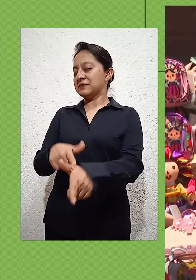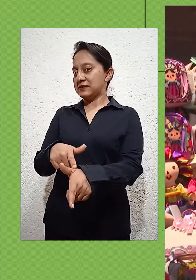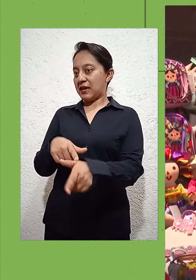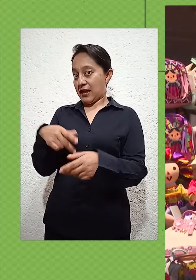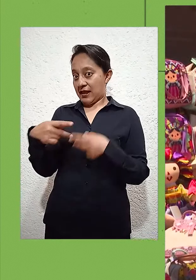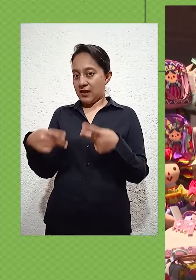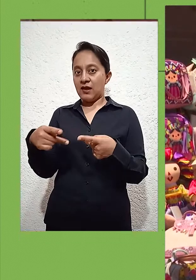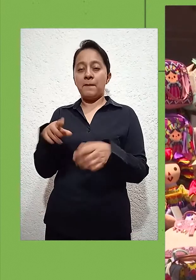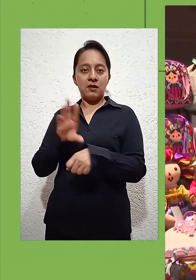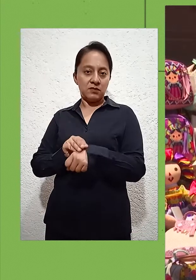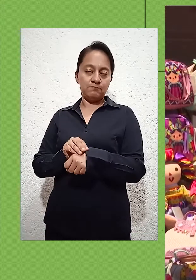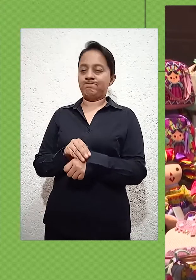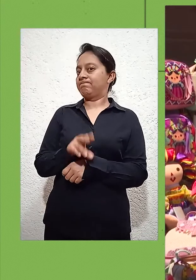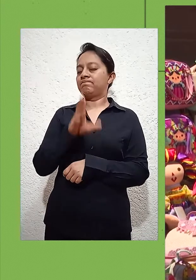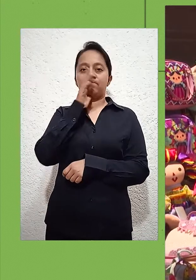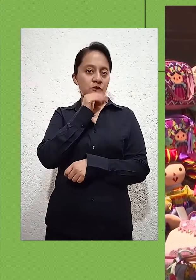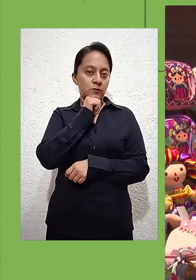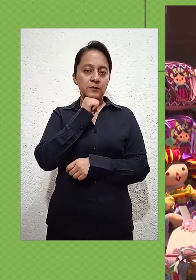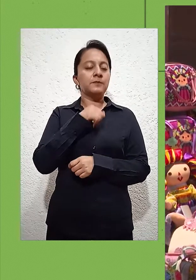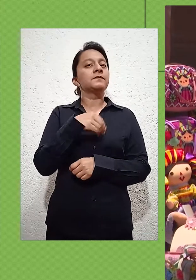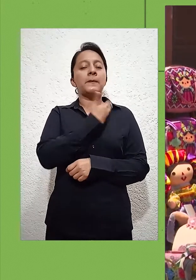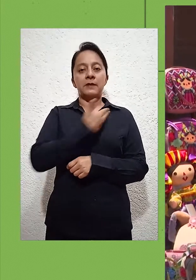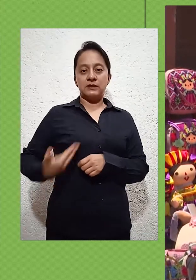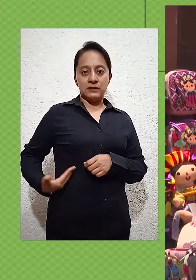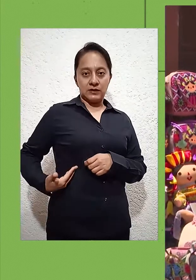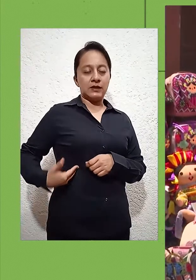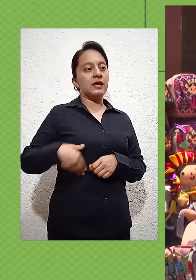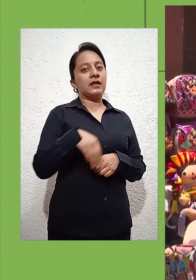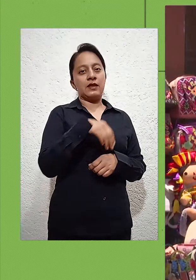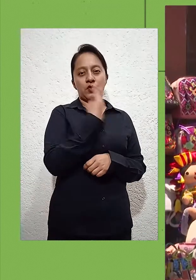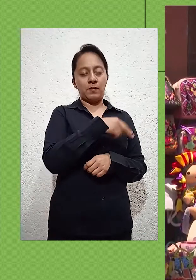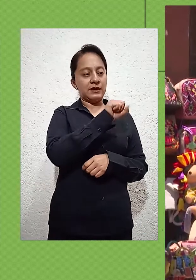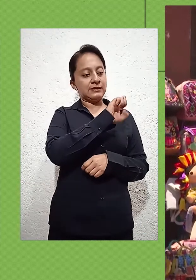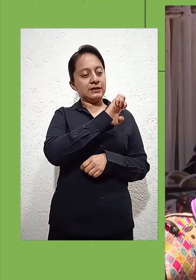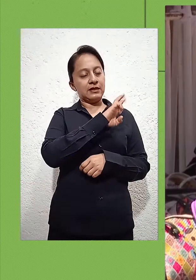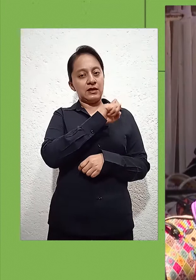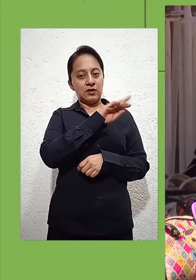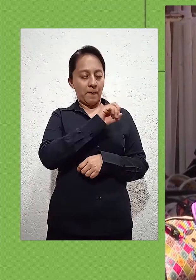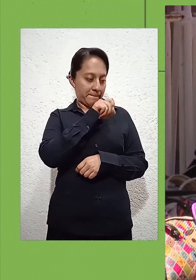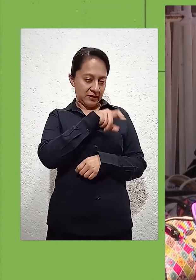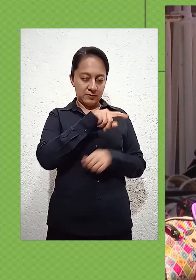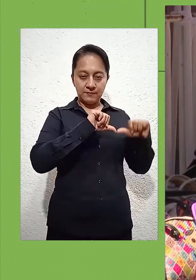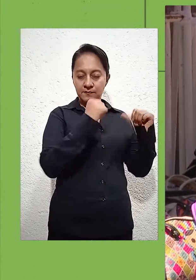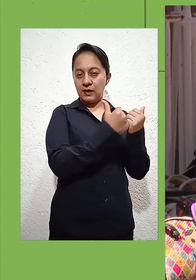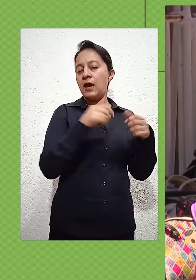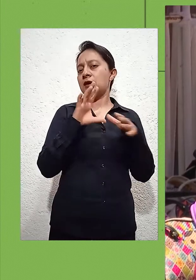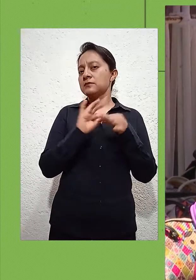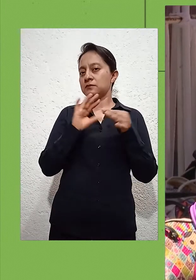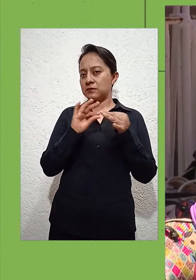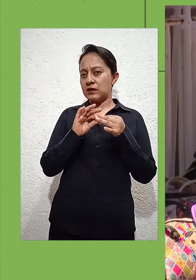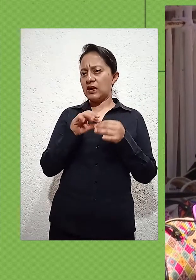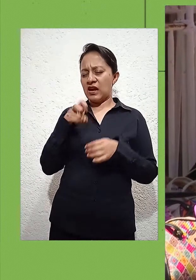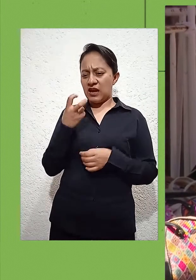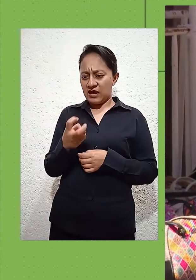Alfredo Serrano Valdés, presidente de dicha organización, señaló que con la situación del ambulantaje se han disminuido las ventas en los